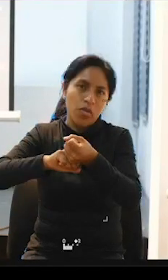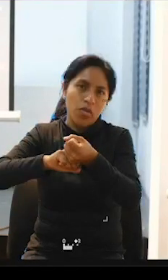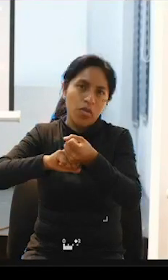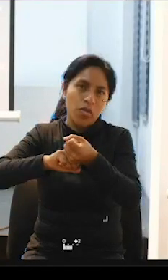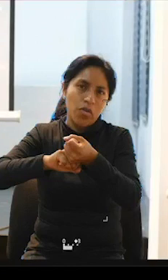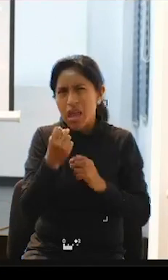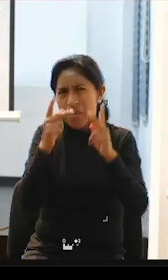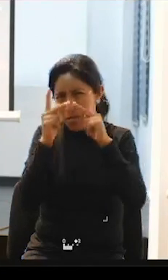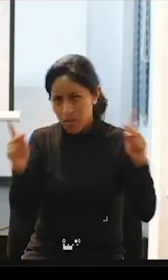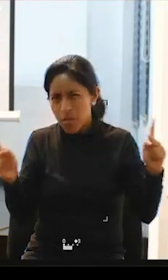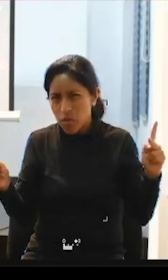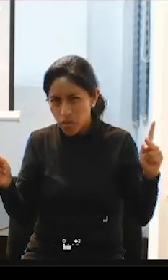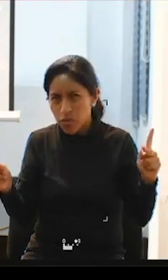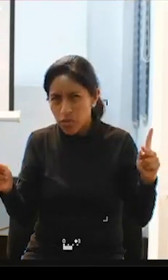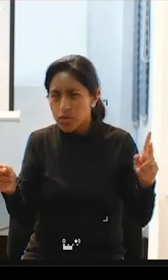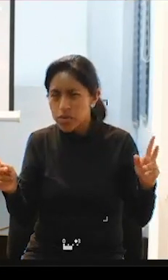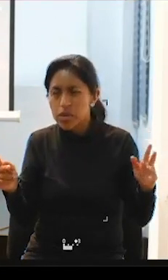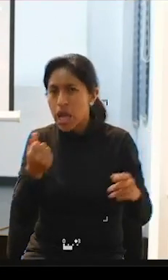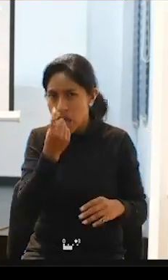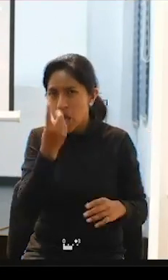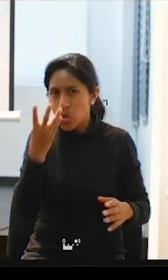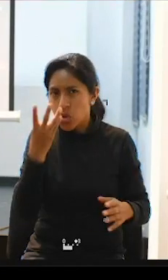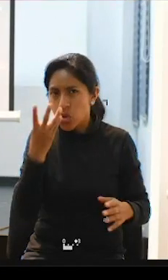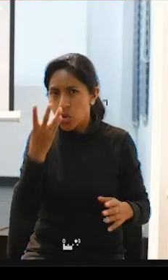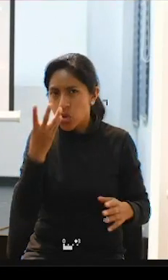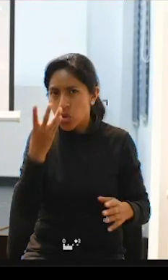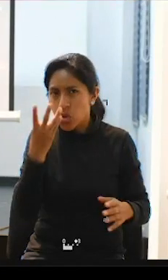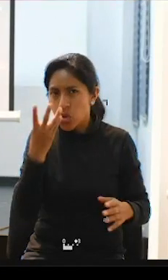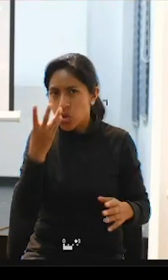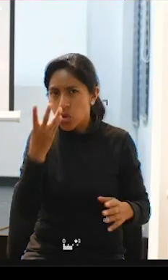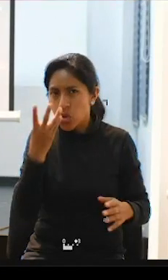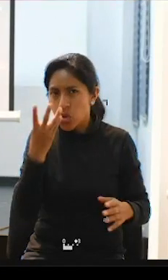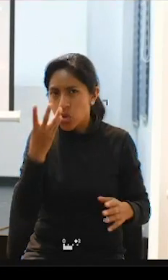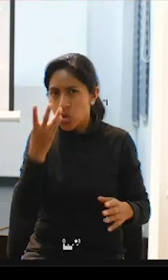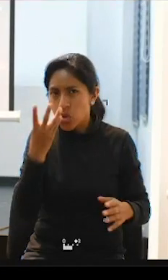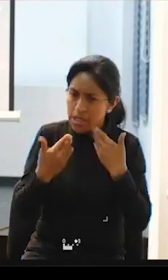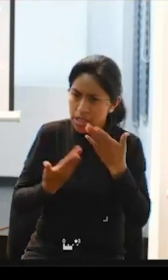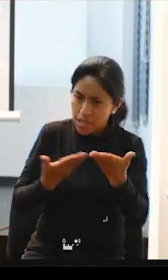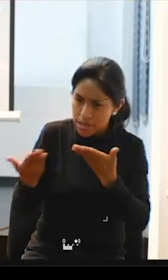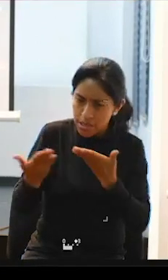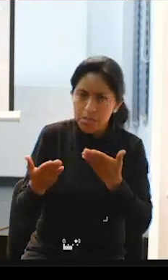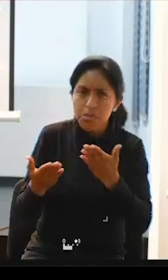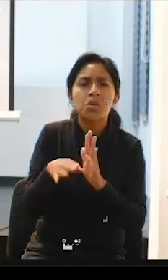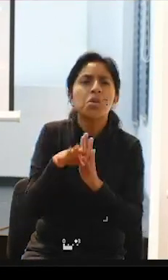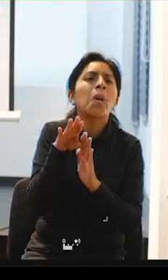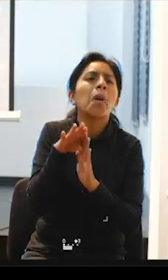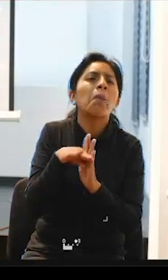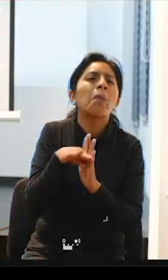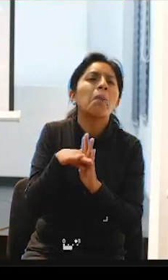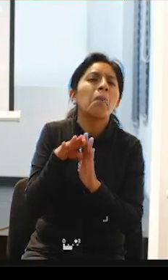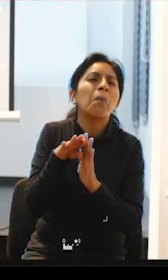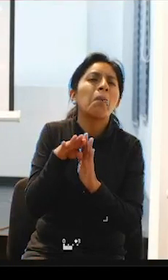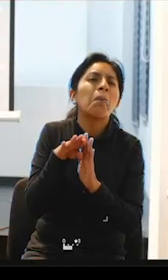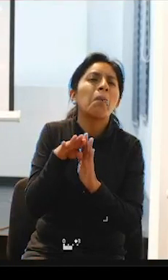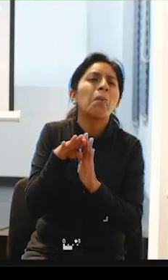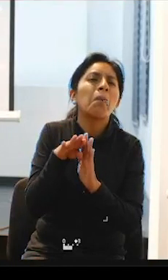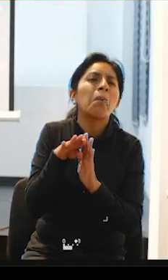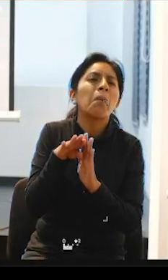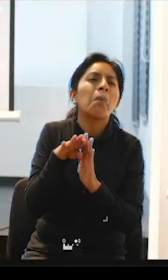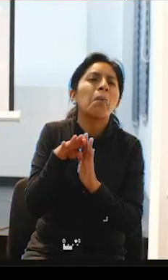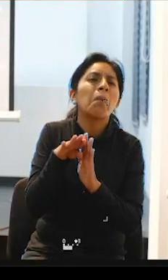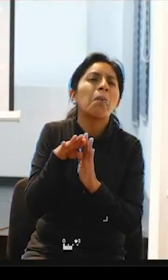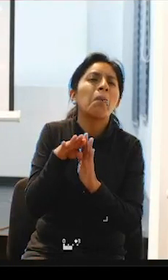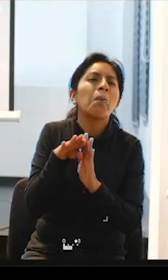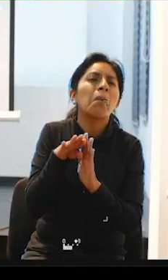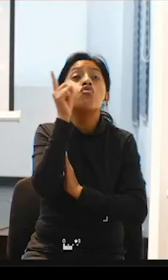Potosí por ejemplo que viven independiente y que compran estos servicios pero muy barato nos pagan 10 bolivianos